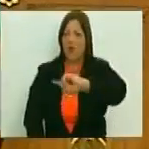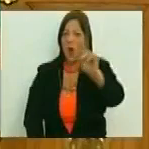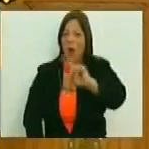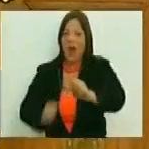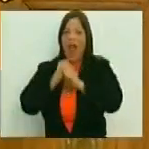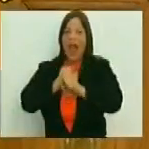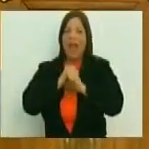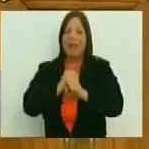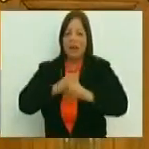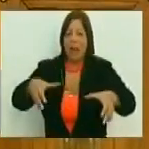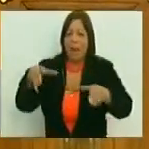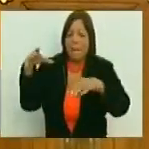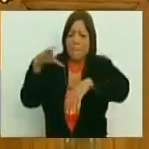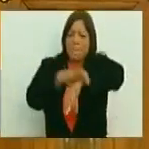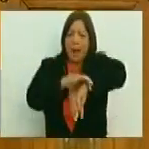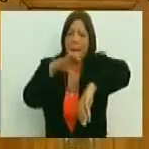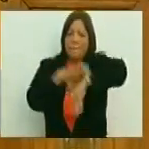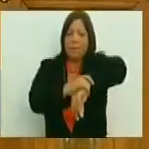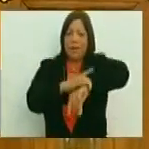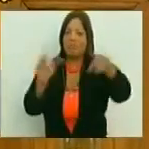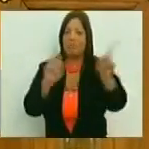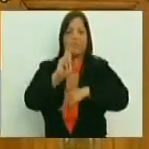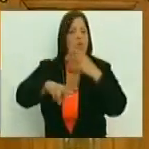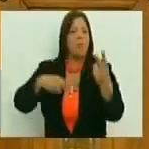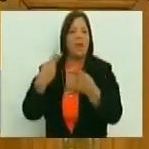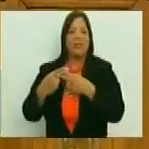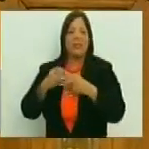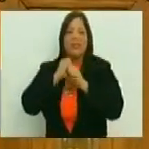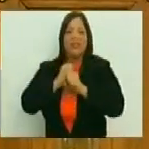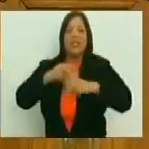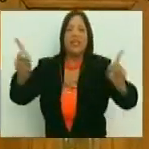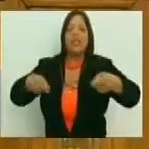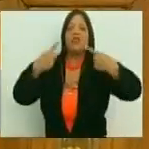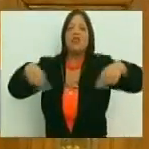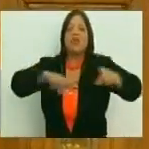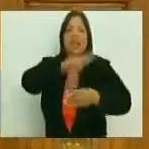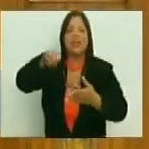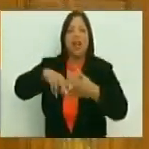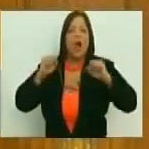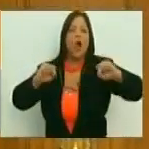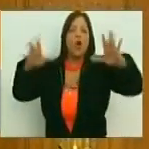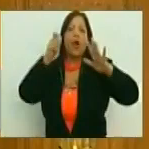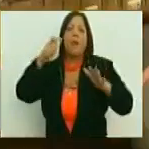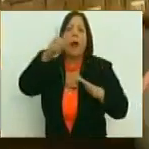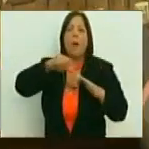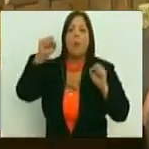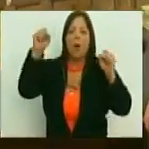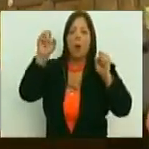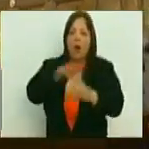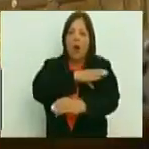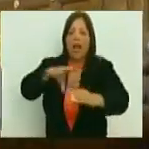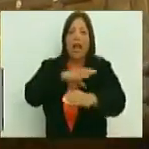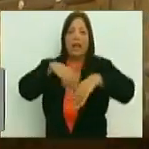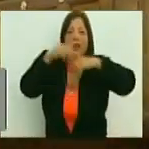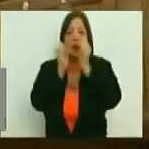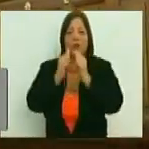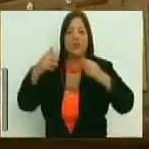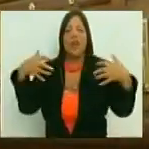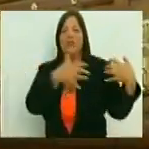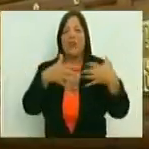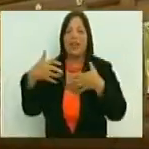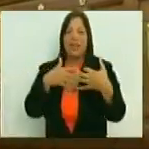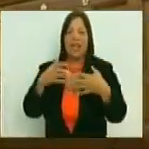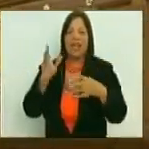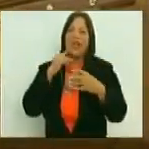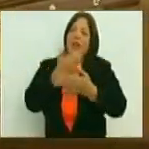que ya no tiene amarras, que nos muestra el libre, soberano, el himno nacional, mi gloria al bravo pueblo, mi canto de lucha y batalla, el